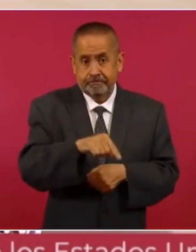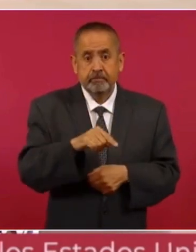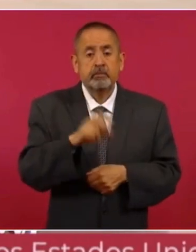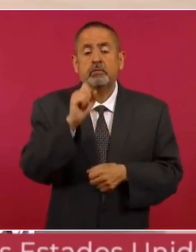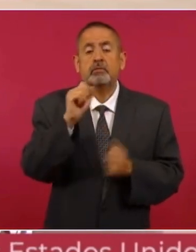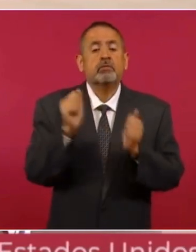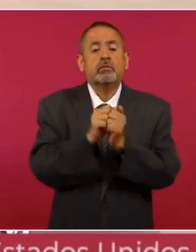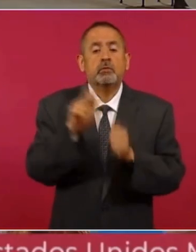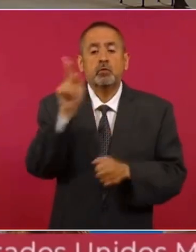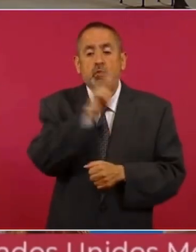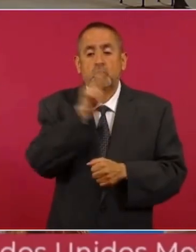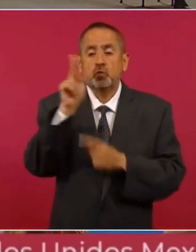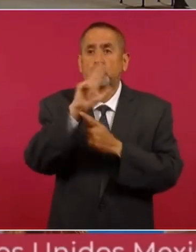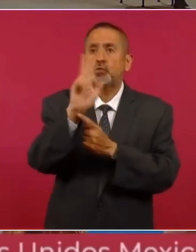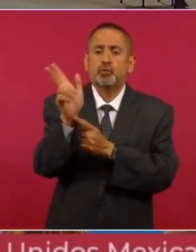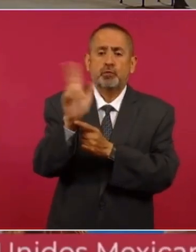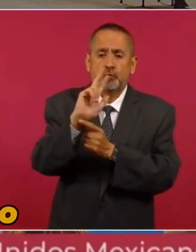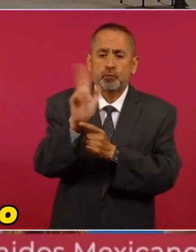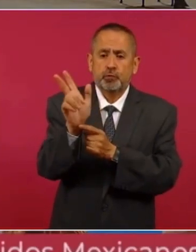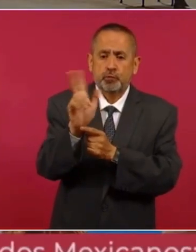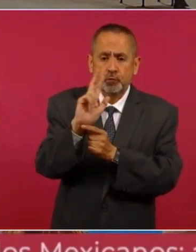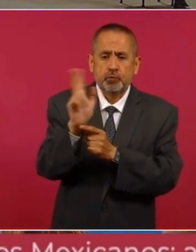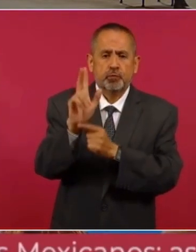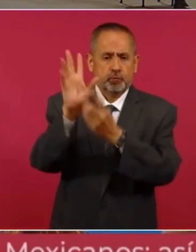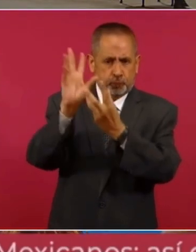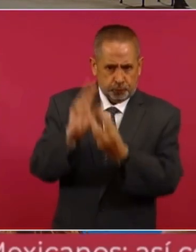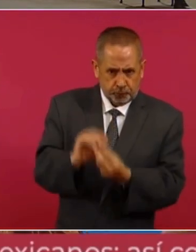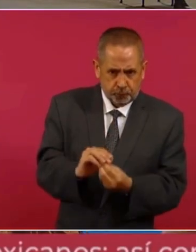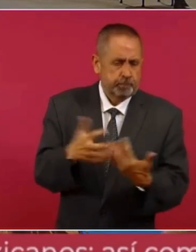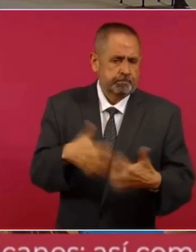generación de energía en el Istmo